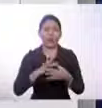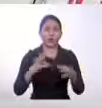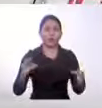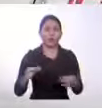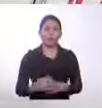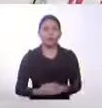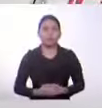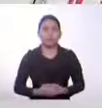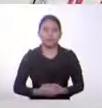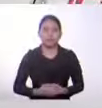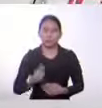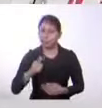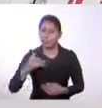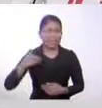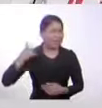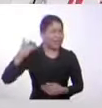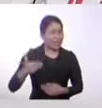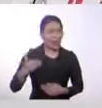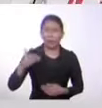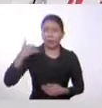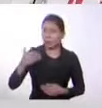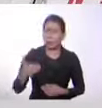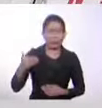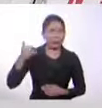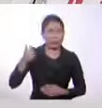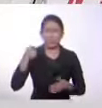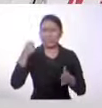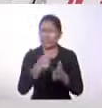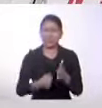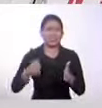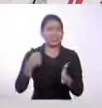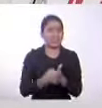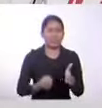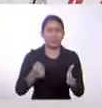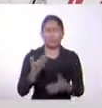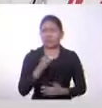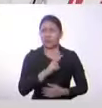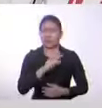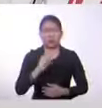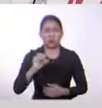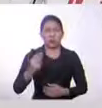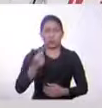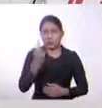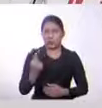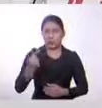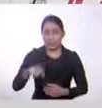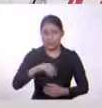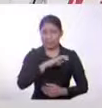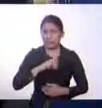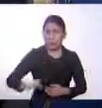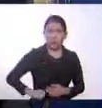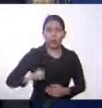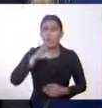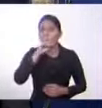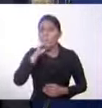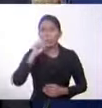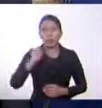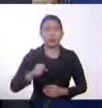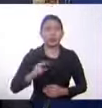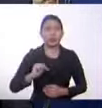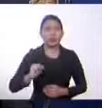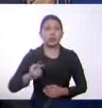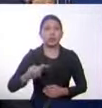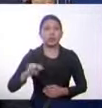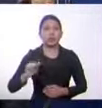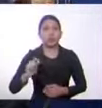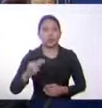venido por años, ¿verdad? Estamos a punto, solamente hay unos 200 nahuatlantes en El Salvador. Este tema es muy amplio.